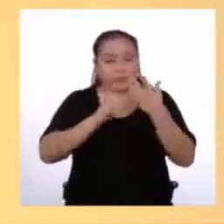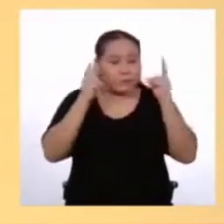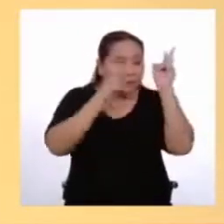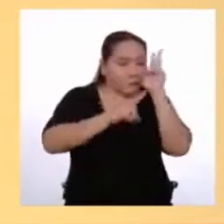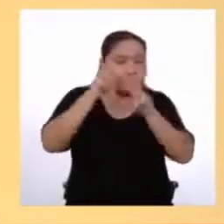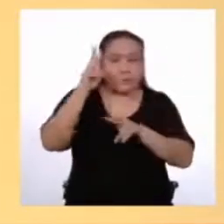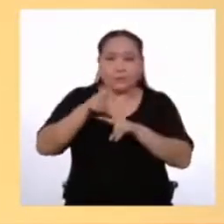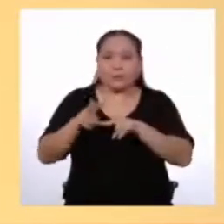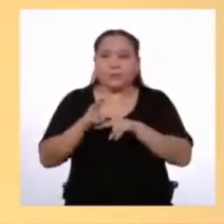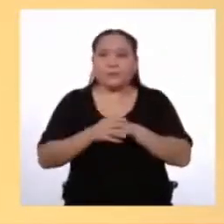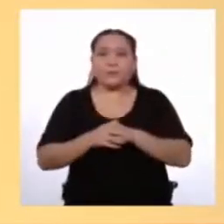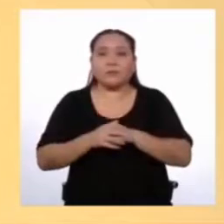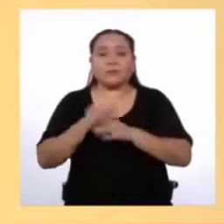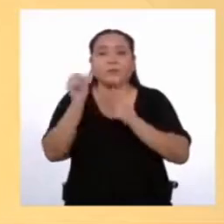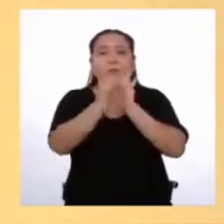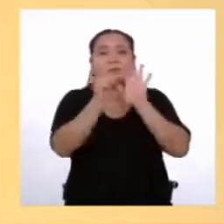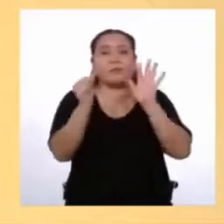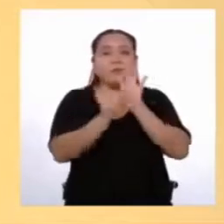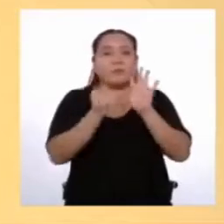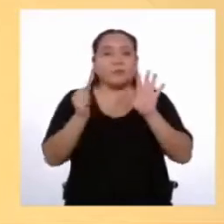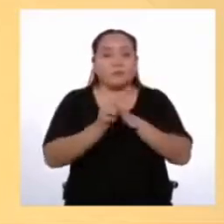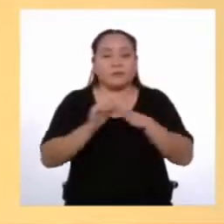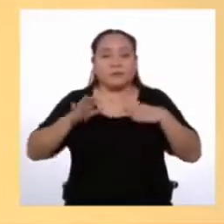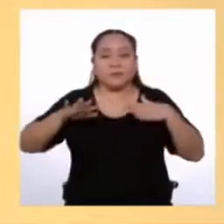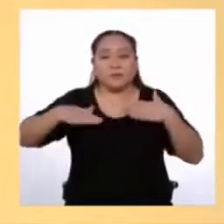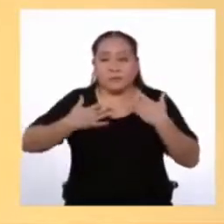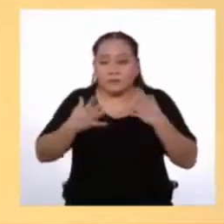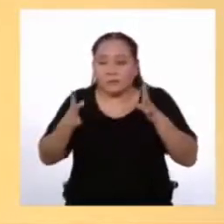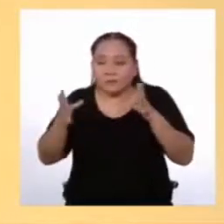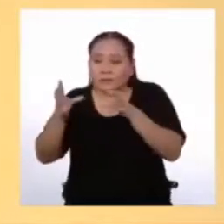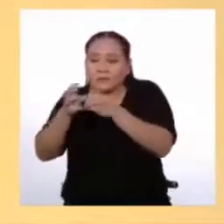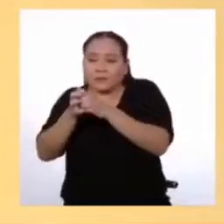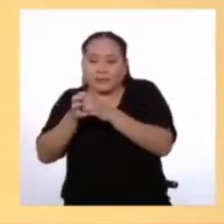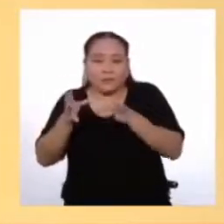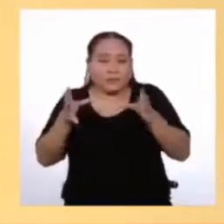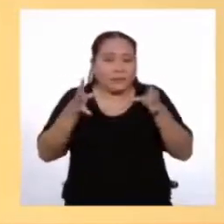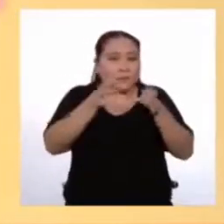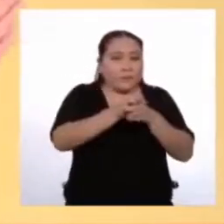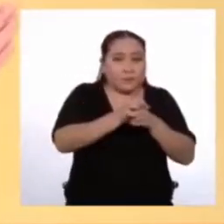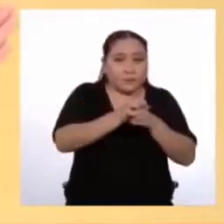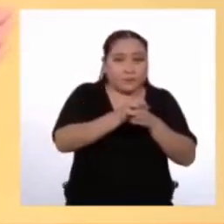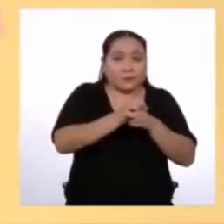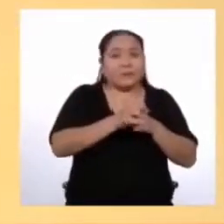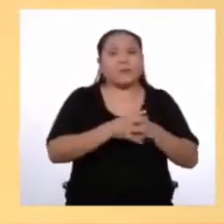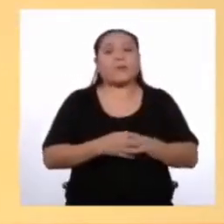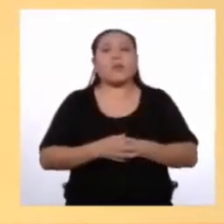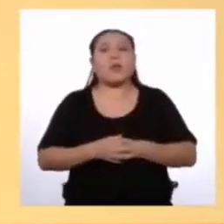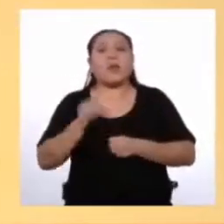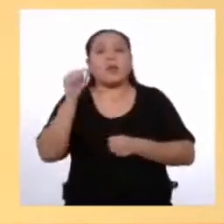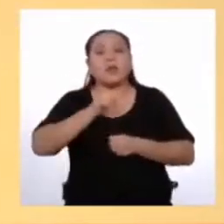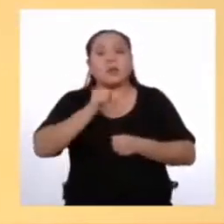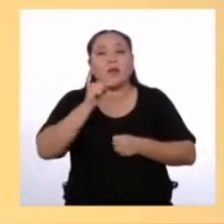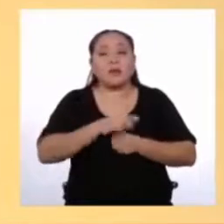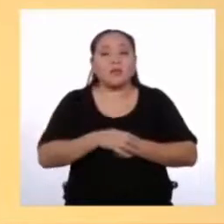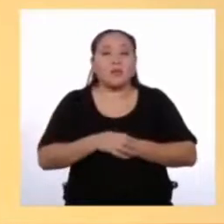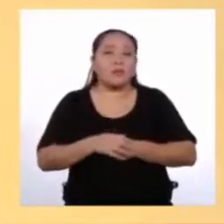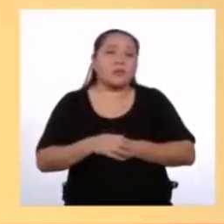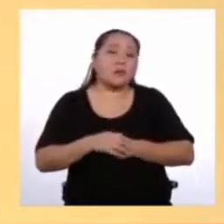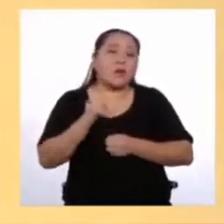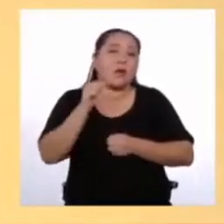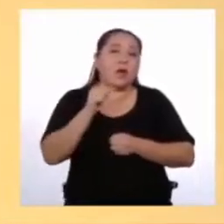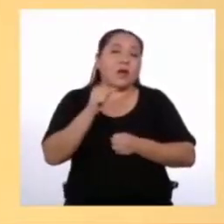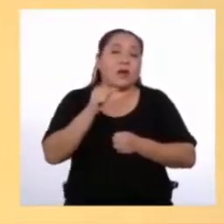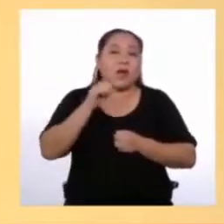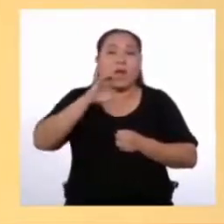vemos es que los artículos se pueden agrupar en capítulos Los capítulos agrupan artículos